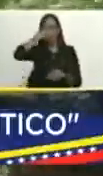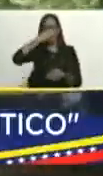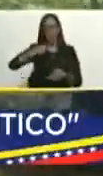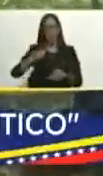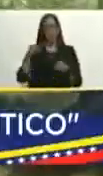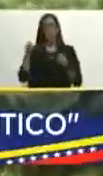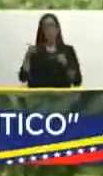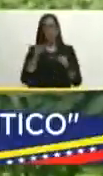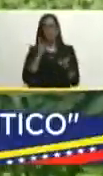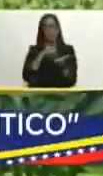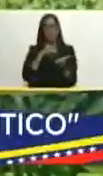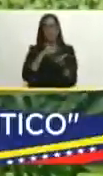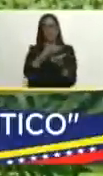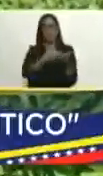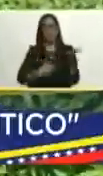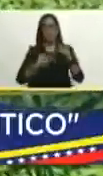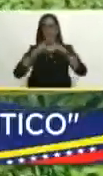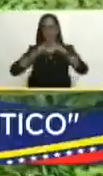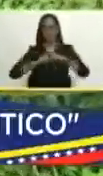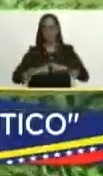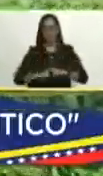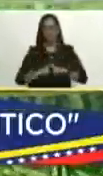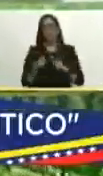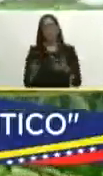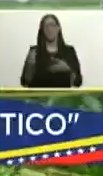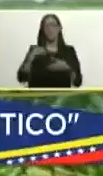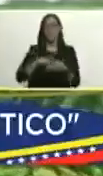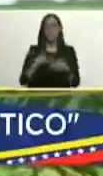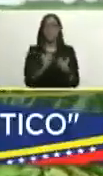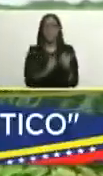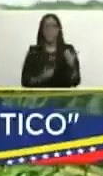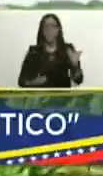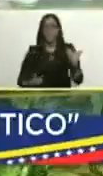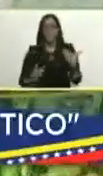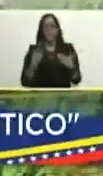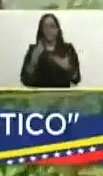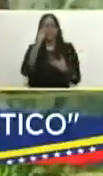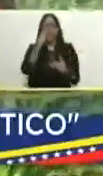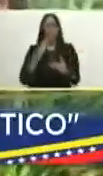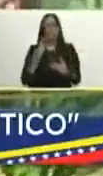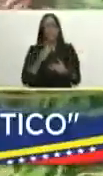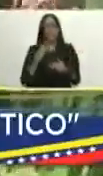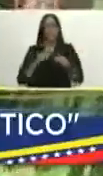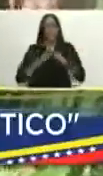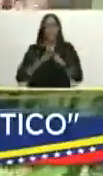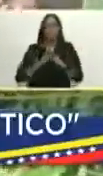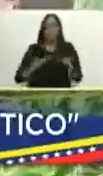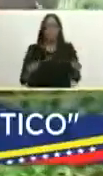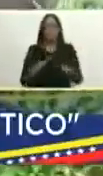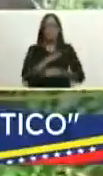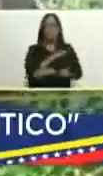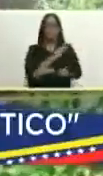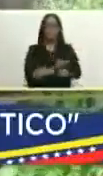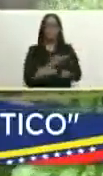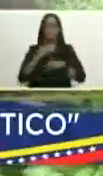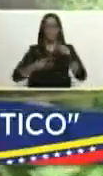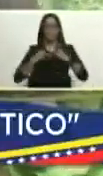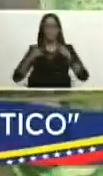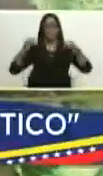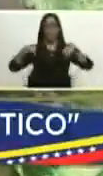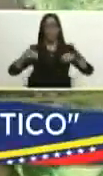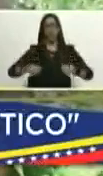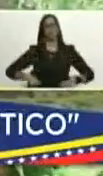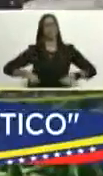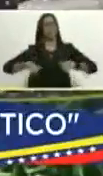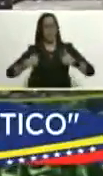datos Pedro vente por acá y además presidente un compromiso de todas las fuerzas productivas hoy más que nunca